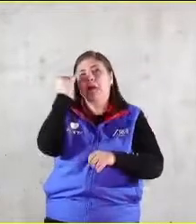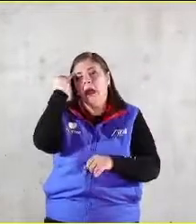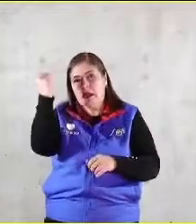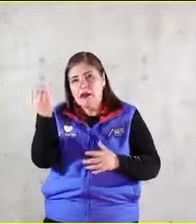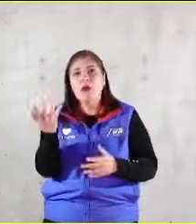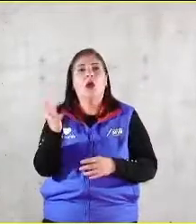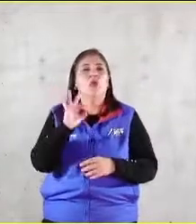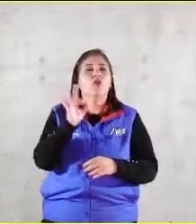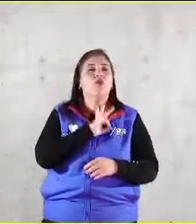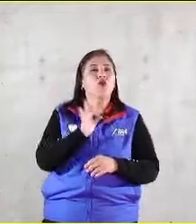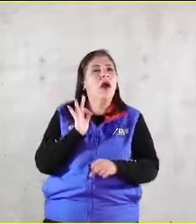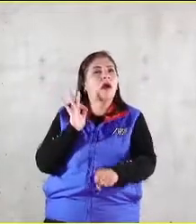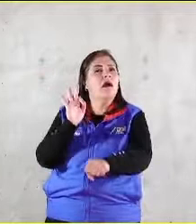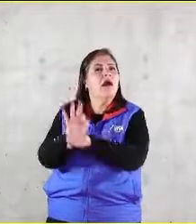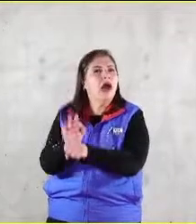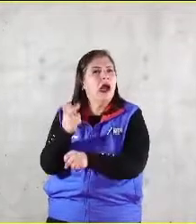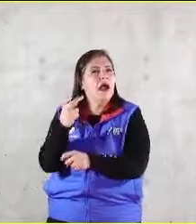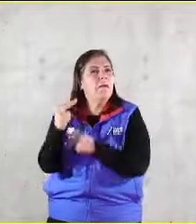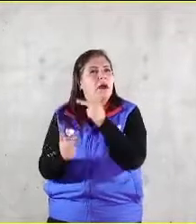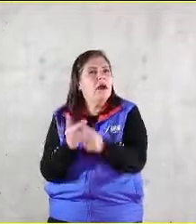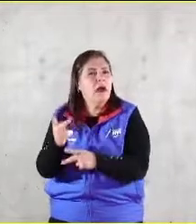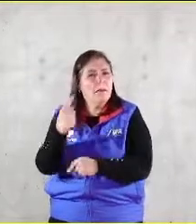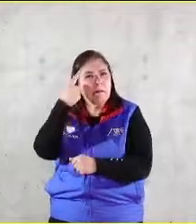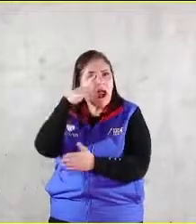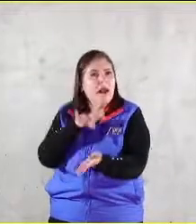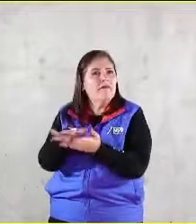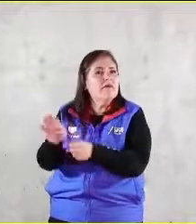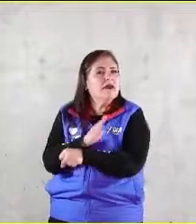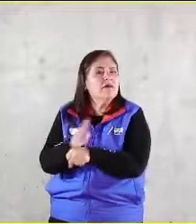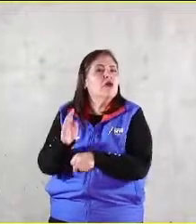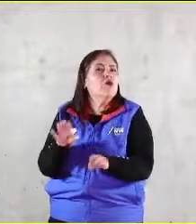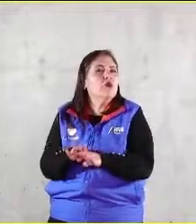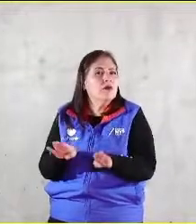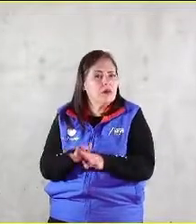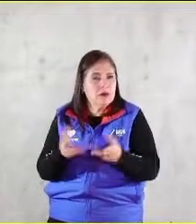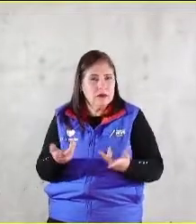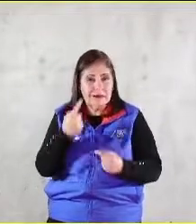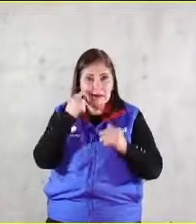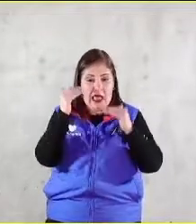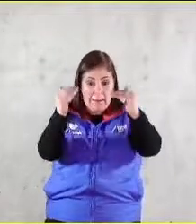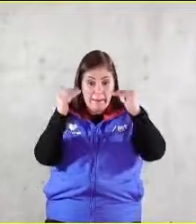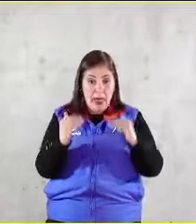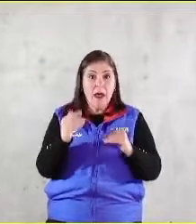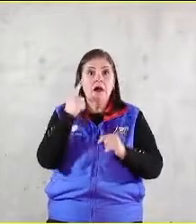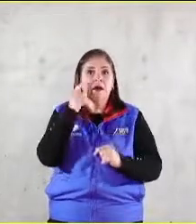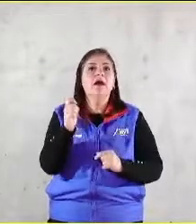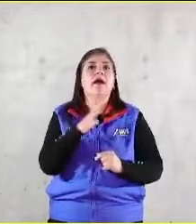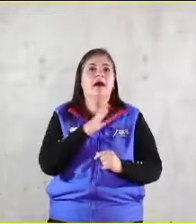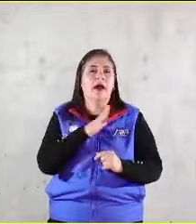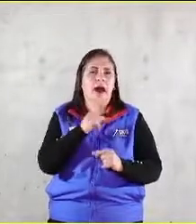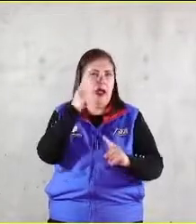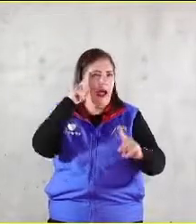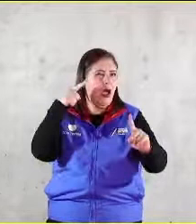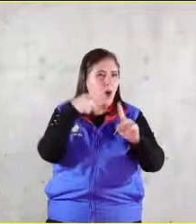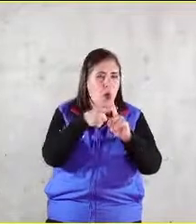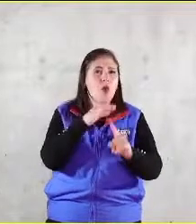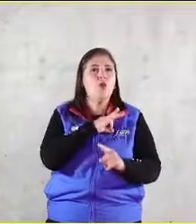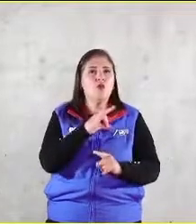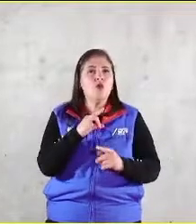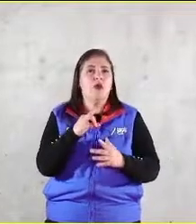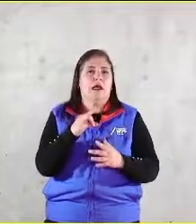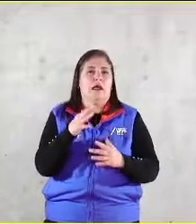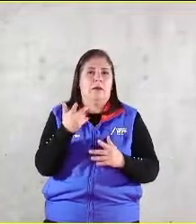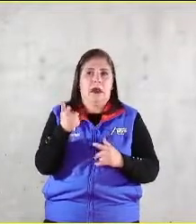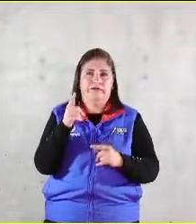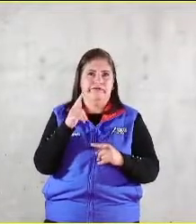gestionaríamos la prestación con este modelo bueno lo que tendríamos en la base es un reto promover la plena realización de